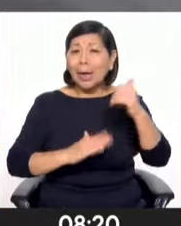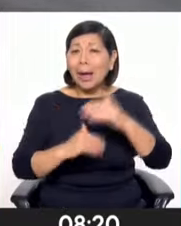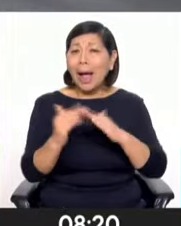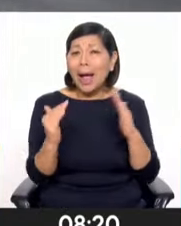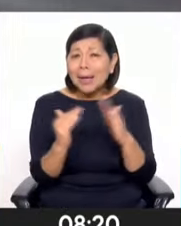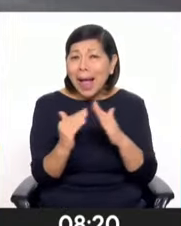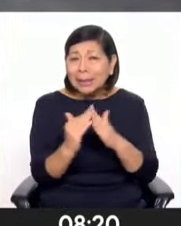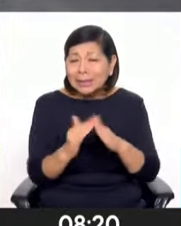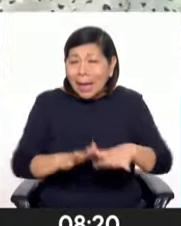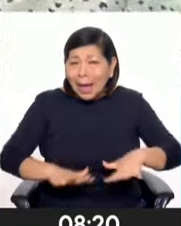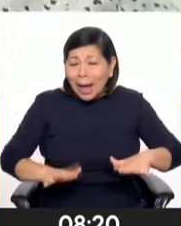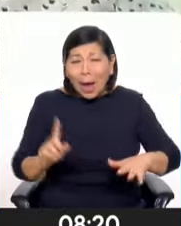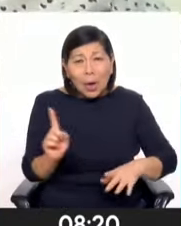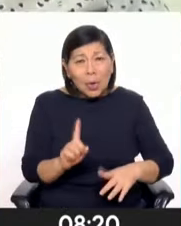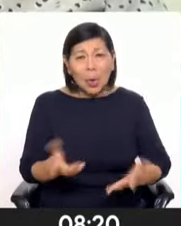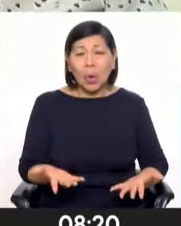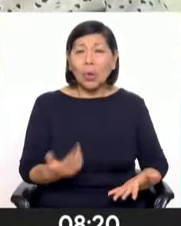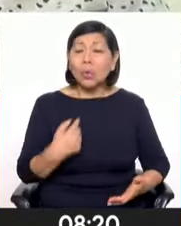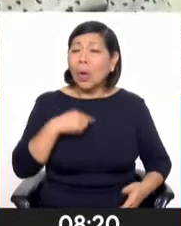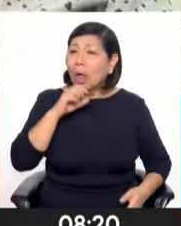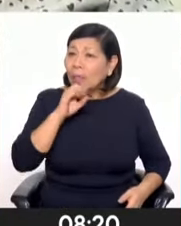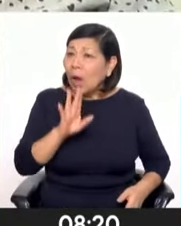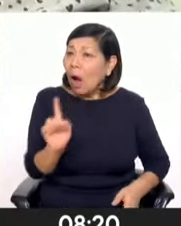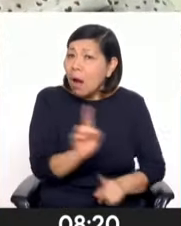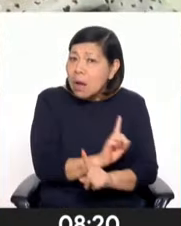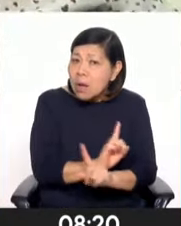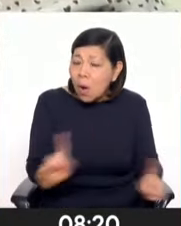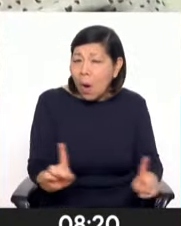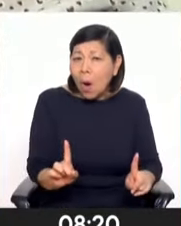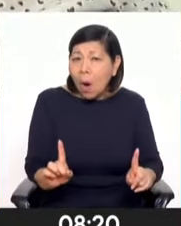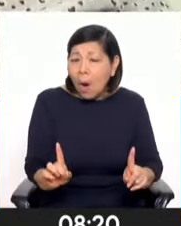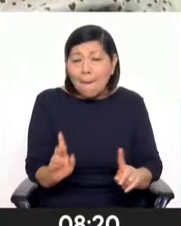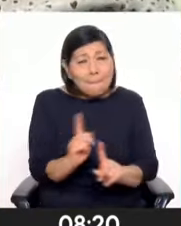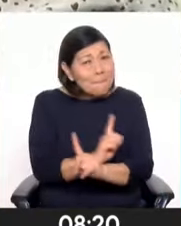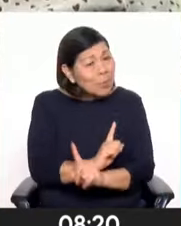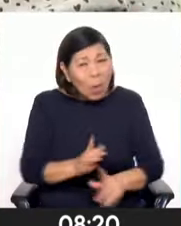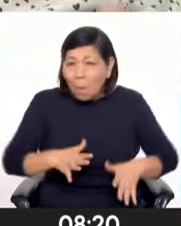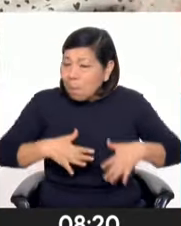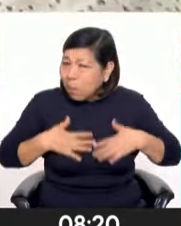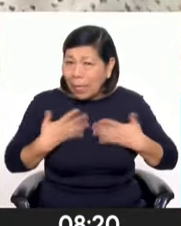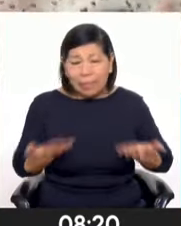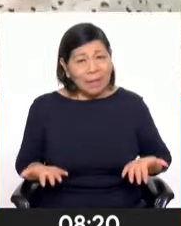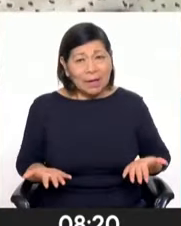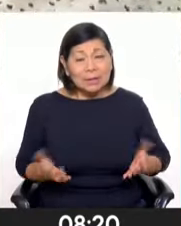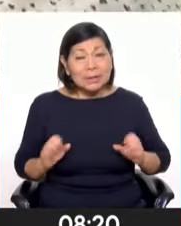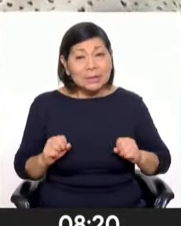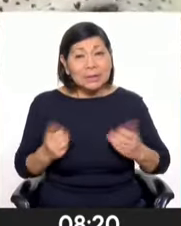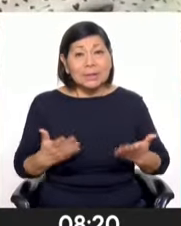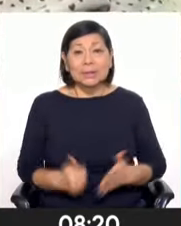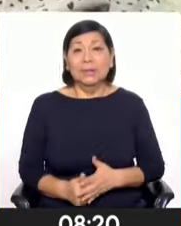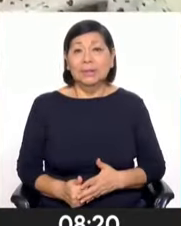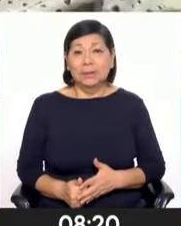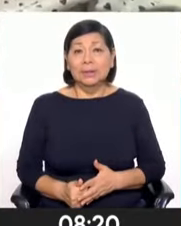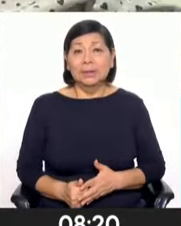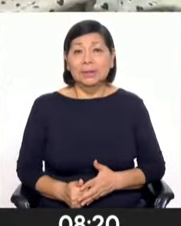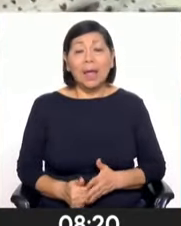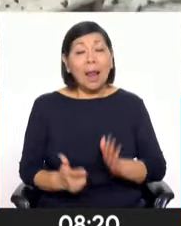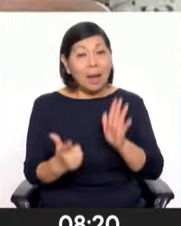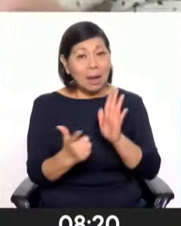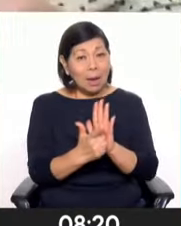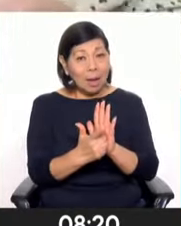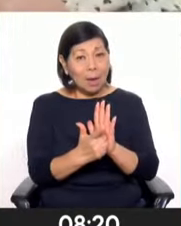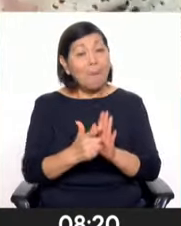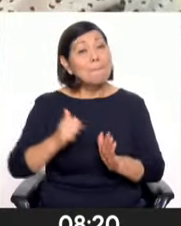Entonces, esta es mi voz de llamado, de verdad, para impedirlo, porque si bien es cierto, la ley de